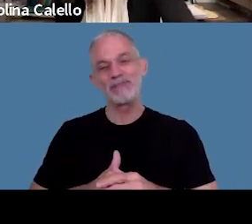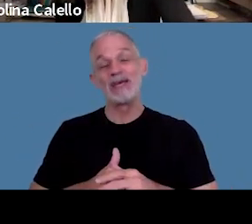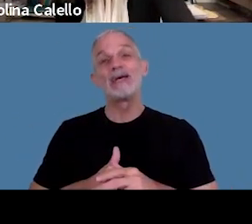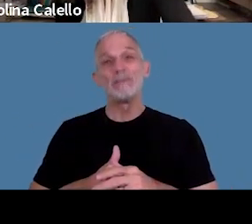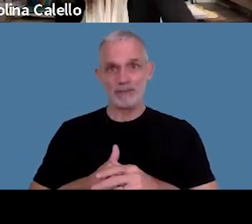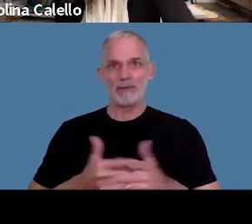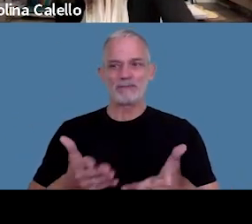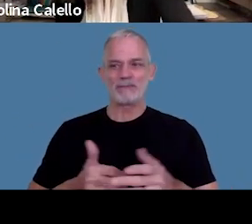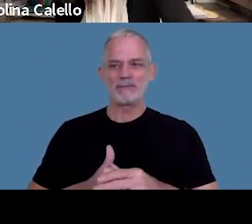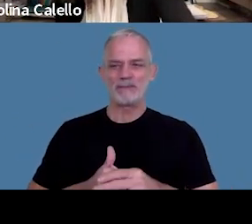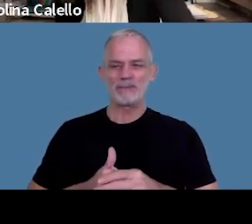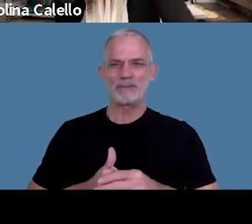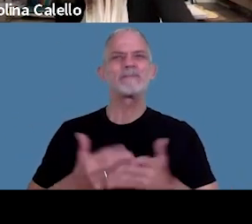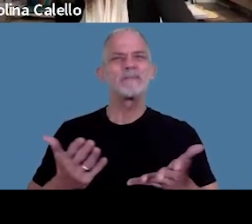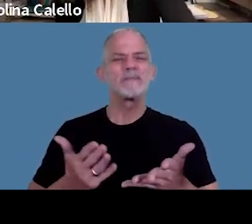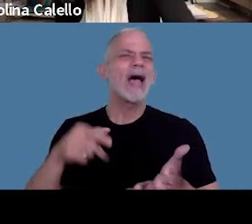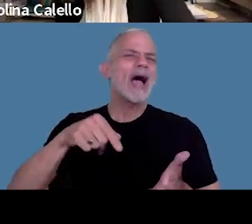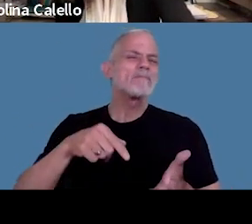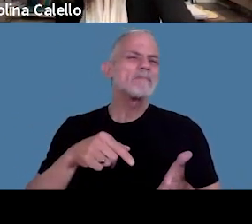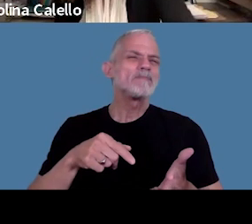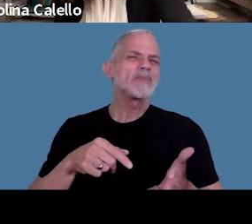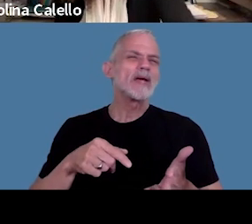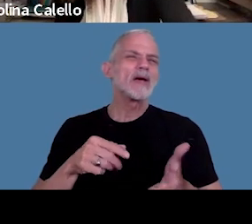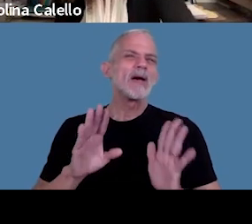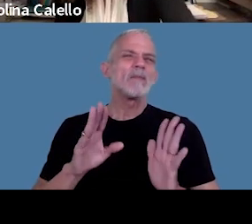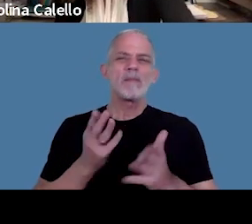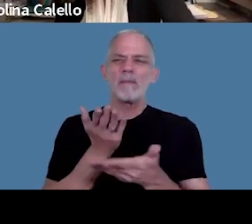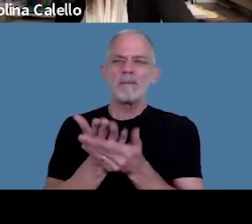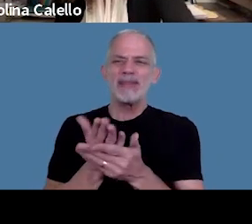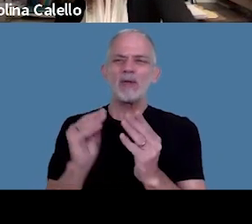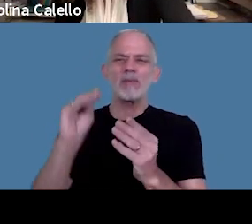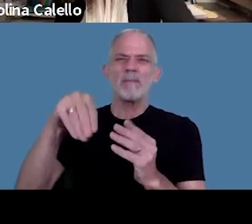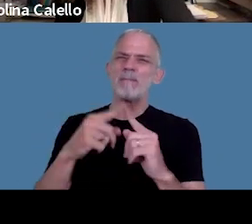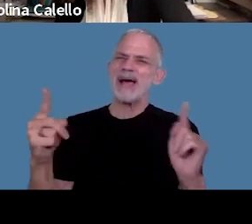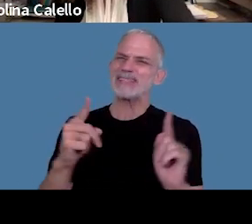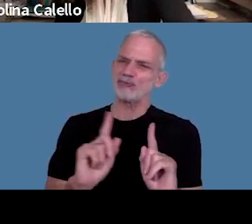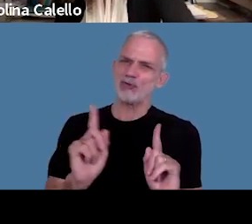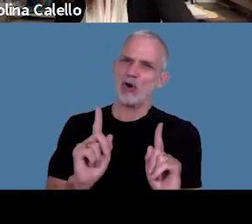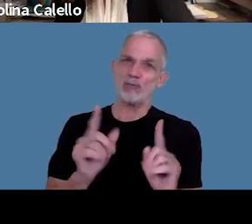acá no nos dejan ampliar períodos eso es correcto igual